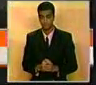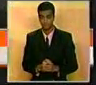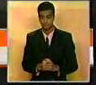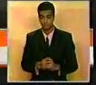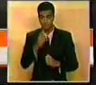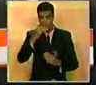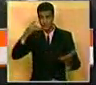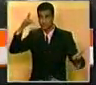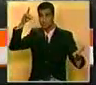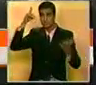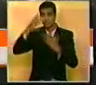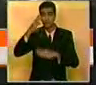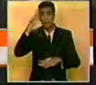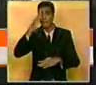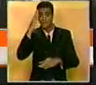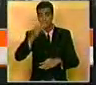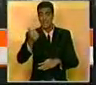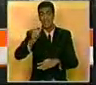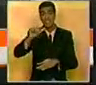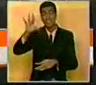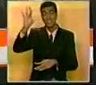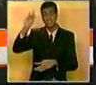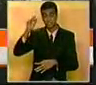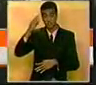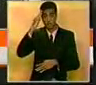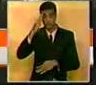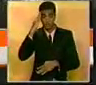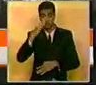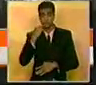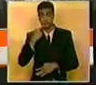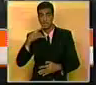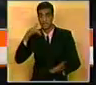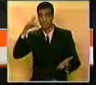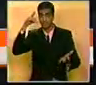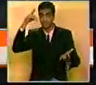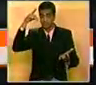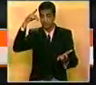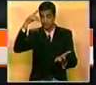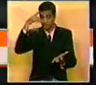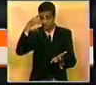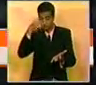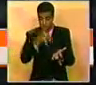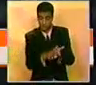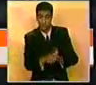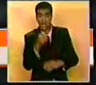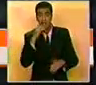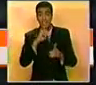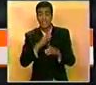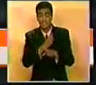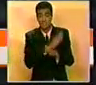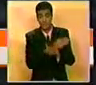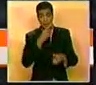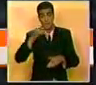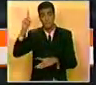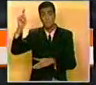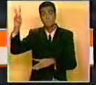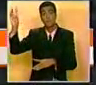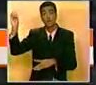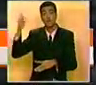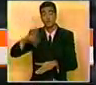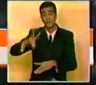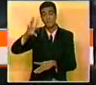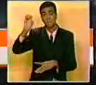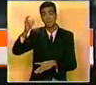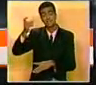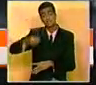Un avión militar en el que viajaban 18 oficiales y la tripulación cayó cuando intentaba aterrizar en el noroeste de Polonia y 20